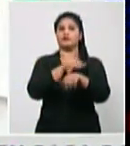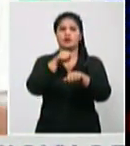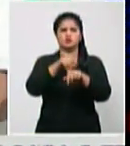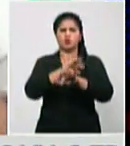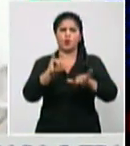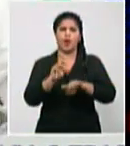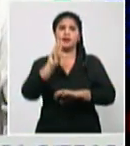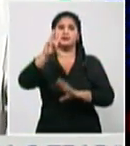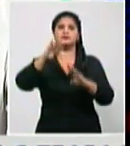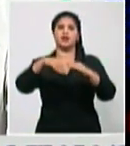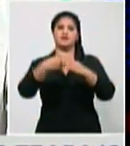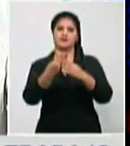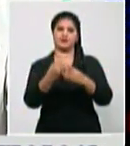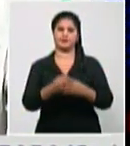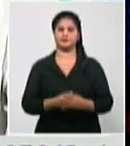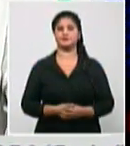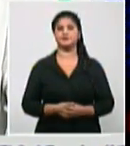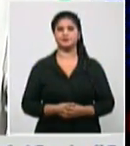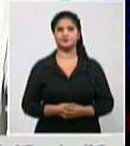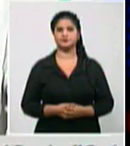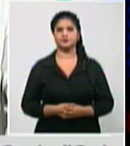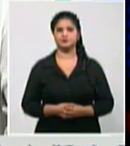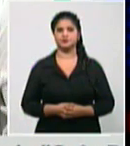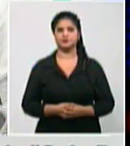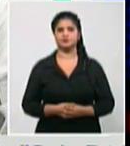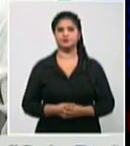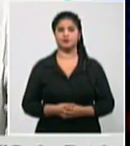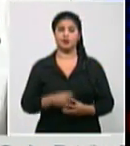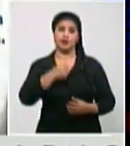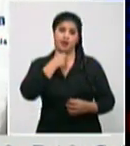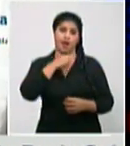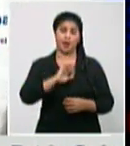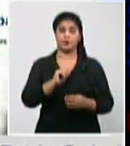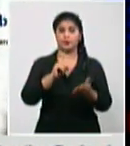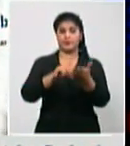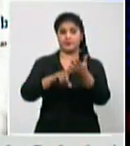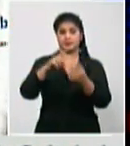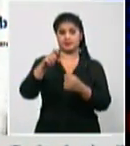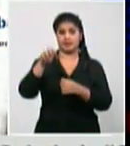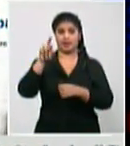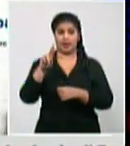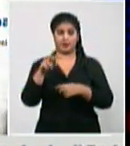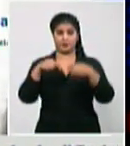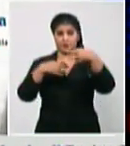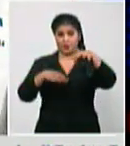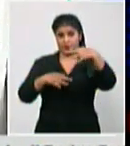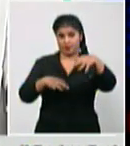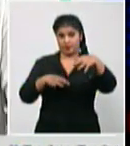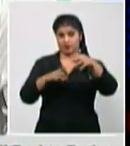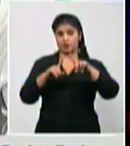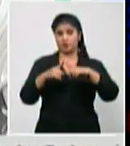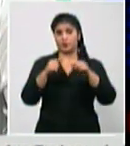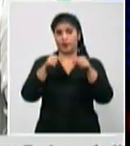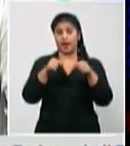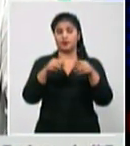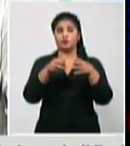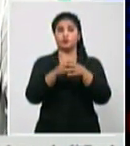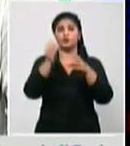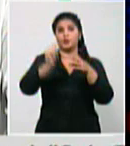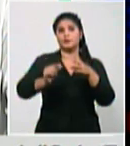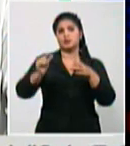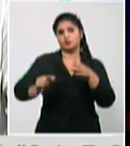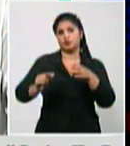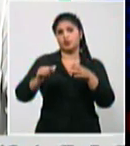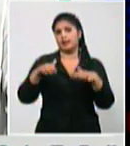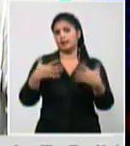aeropuerto no no no tú me traes tu PCR porque ahí cae ahí no viene entonces un grupo de personas que se están confirmando con el